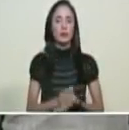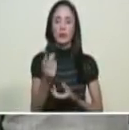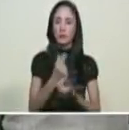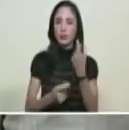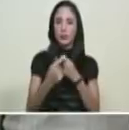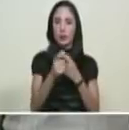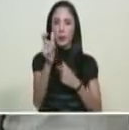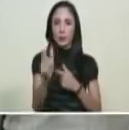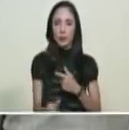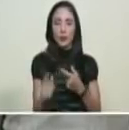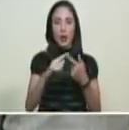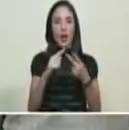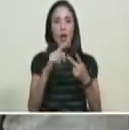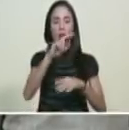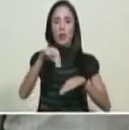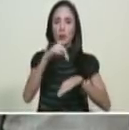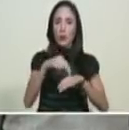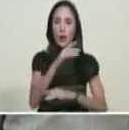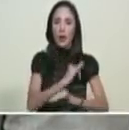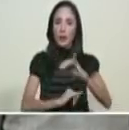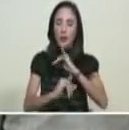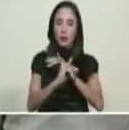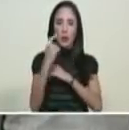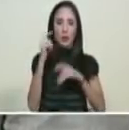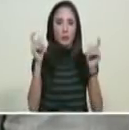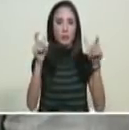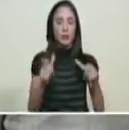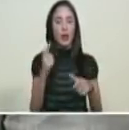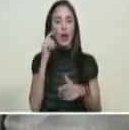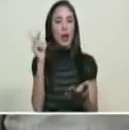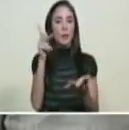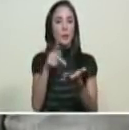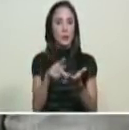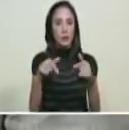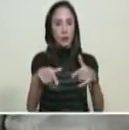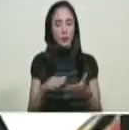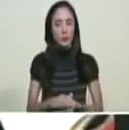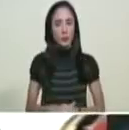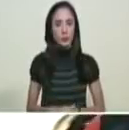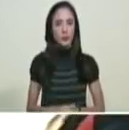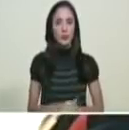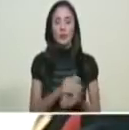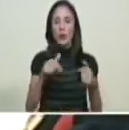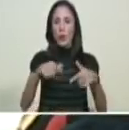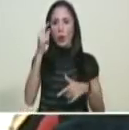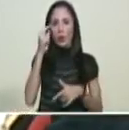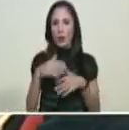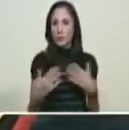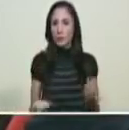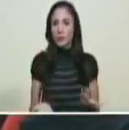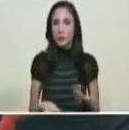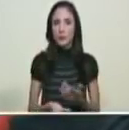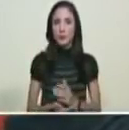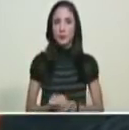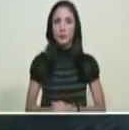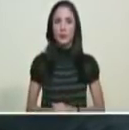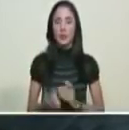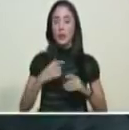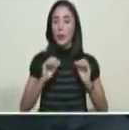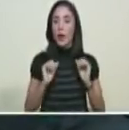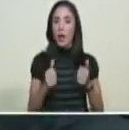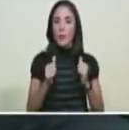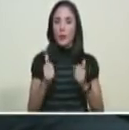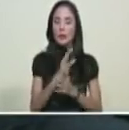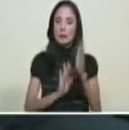nacionales, a toda nuestra querida patria. Hoy estamos dando comienzo